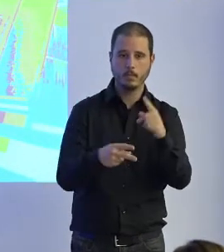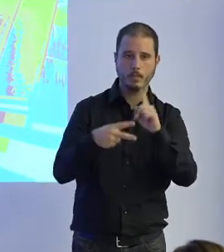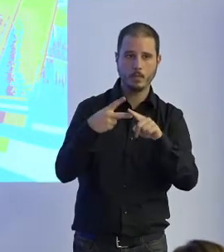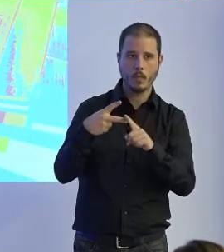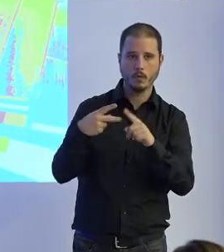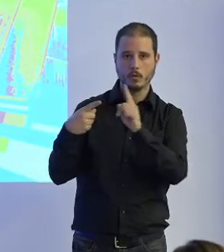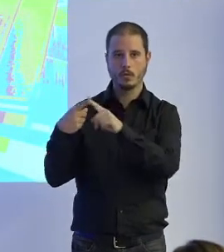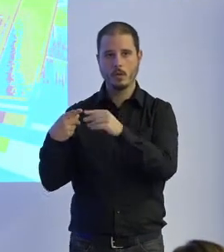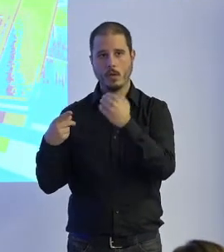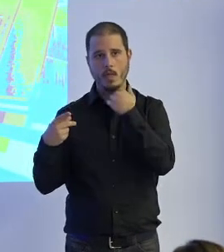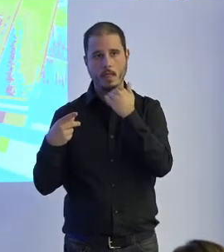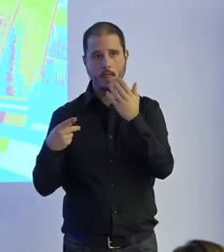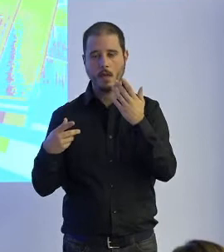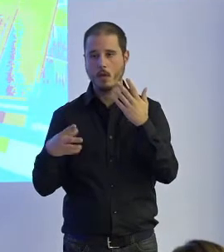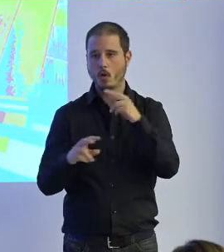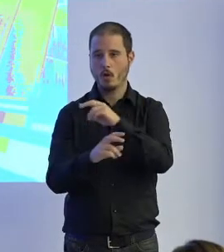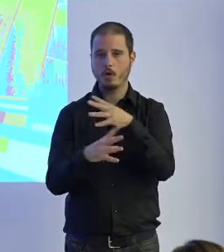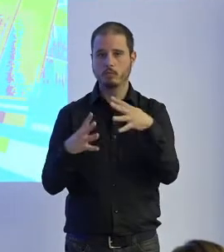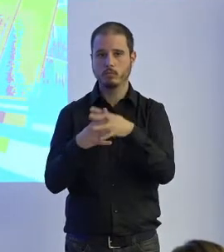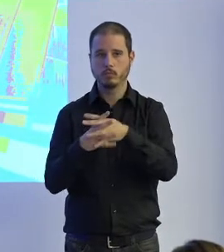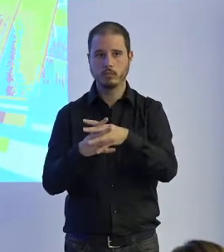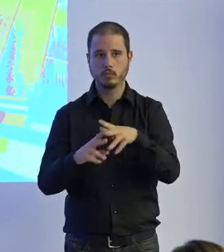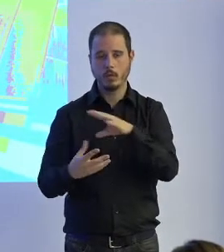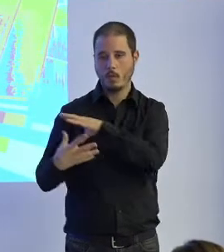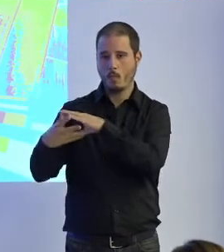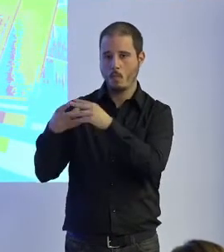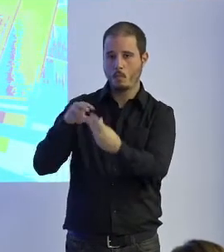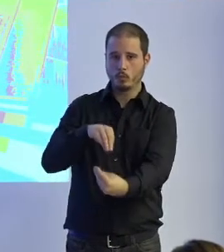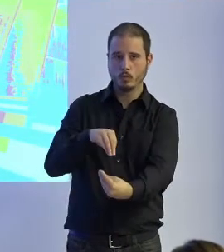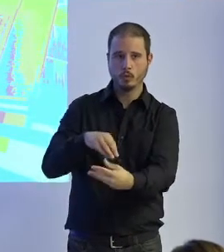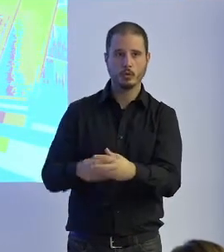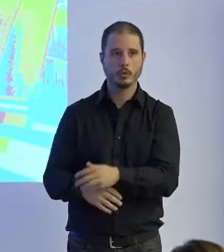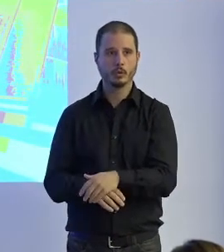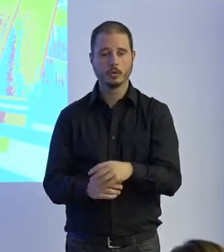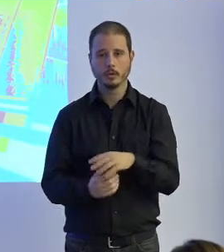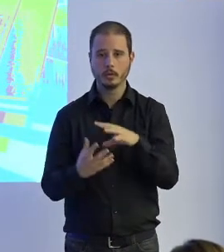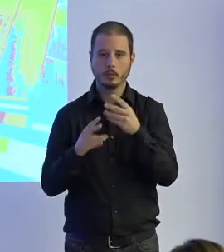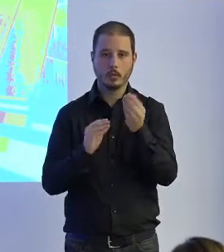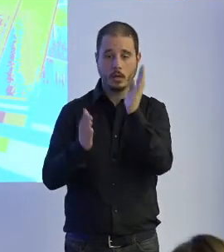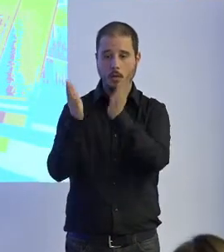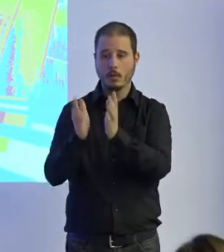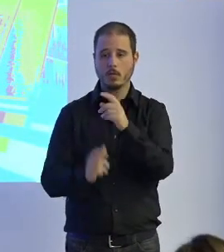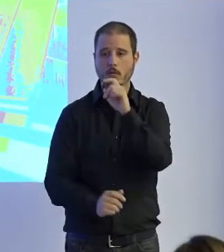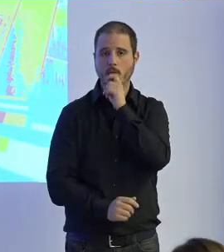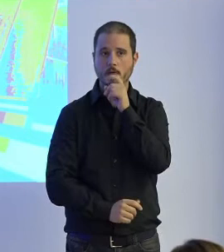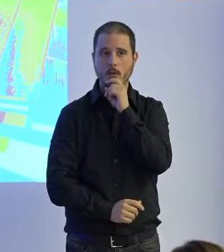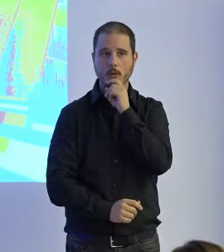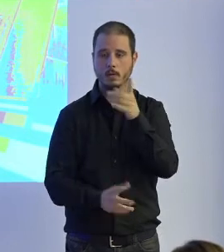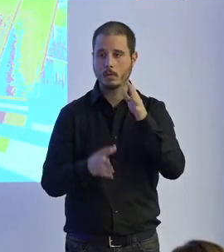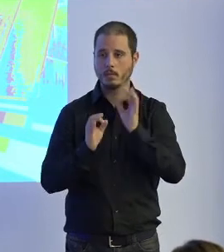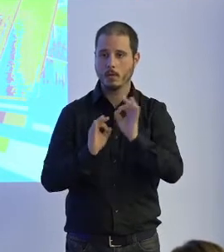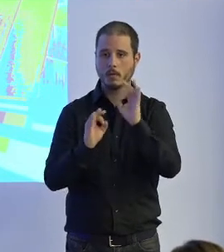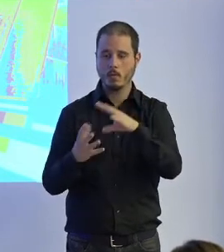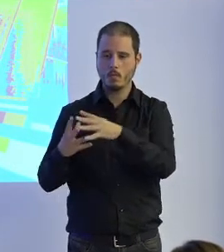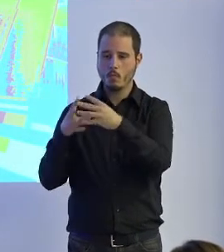daños en la estructura artromuscular que bueno ahí la rehabilitación es principalmente en cuanto a la tonificación